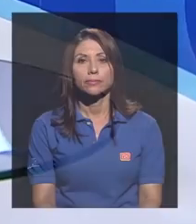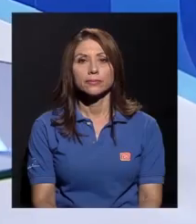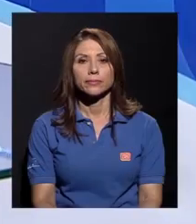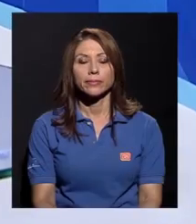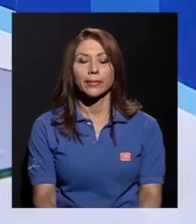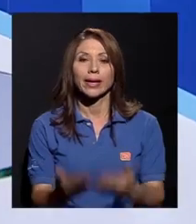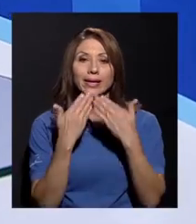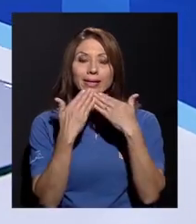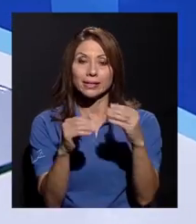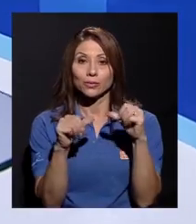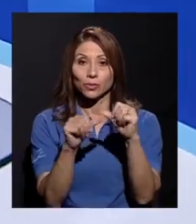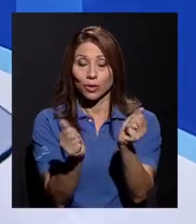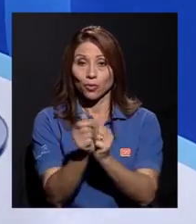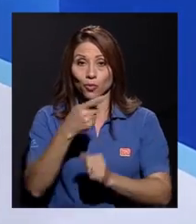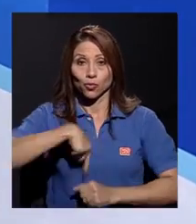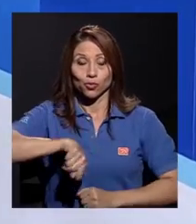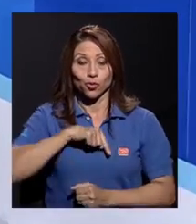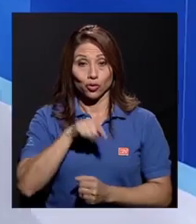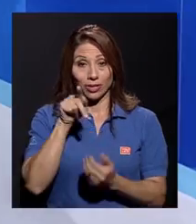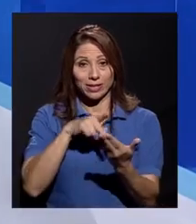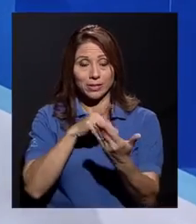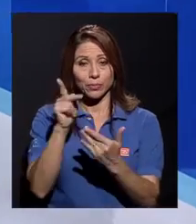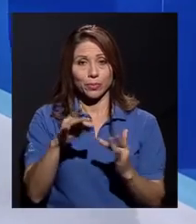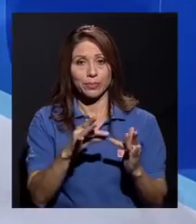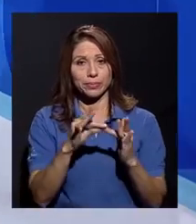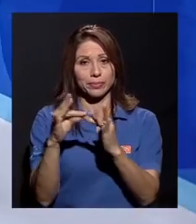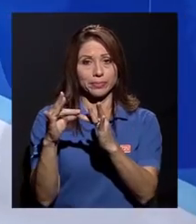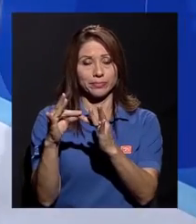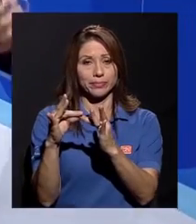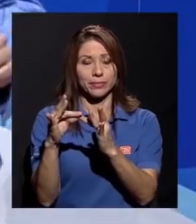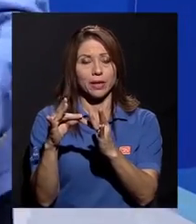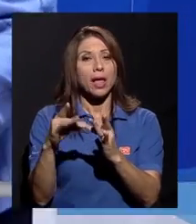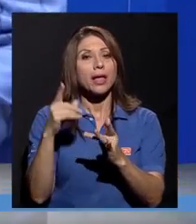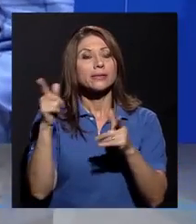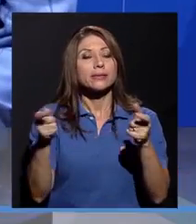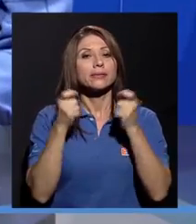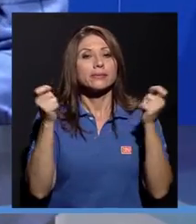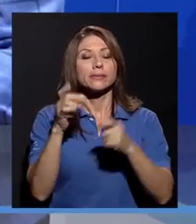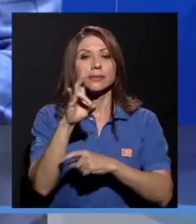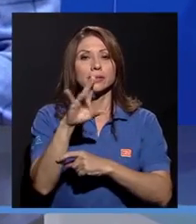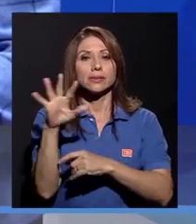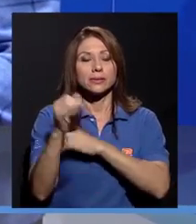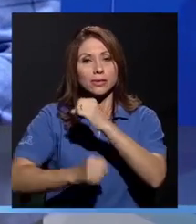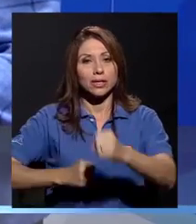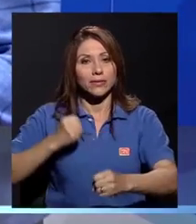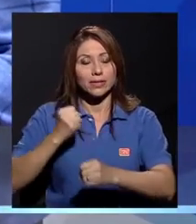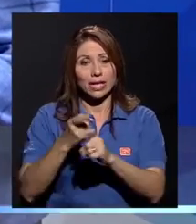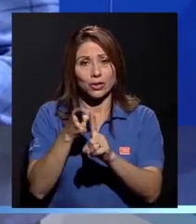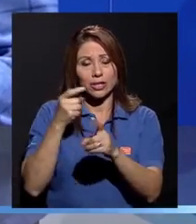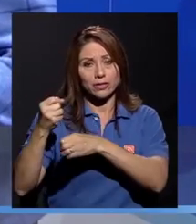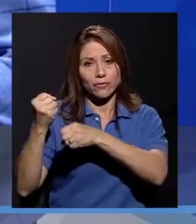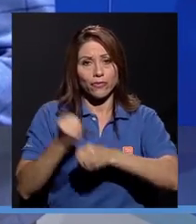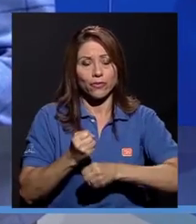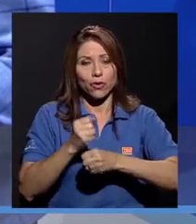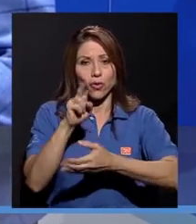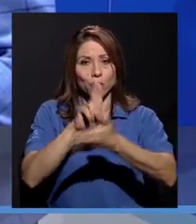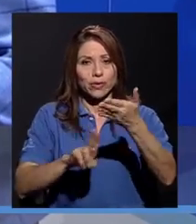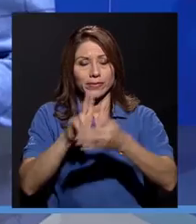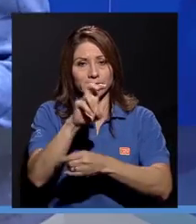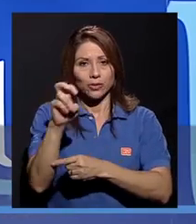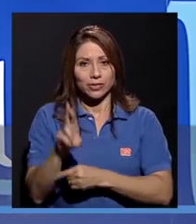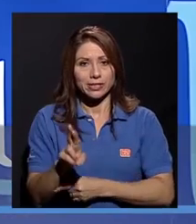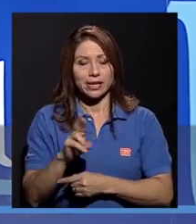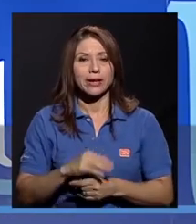Gracias por continuar con nosotros en esta edición especial por el 75 aniversario de Fundación de la Universidad de Costa Rica.